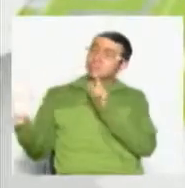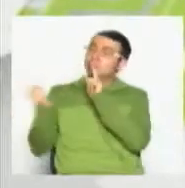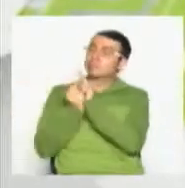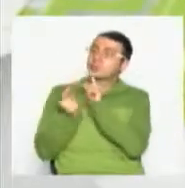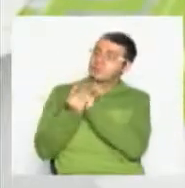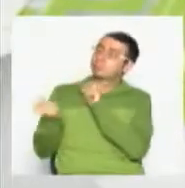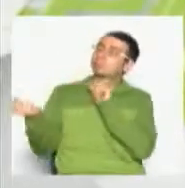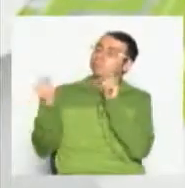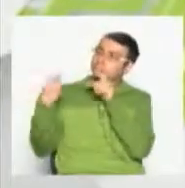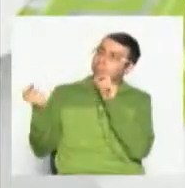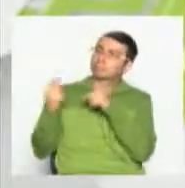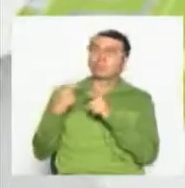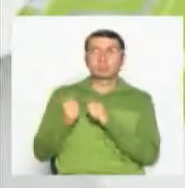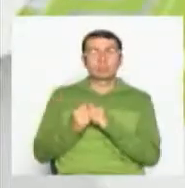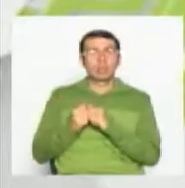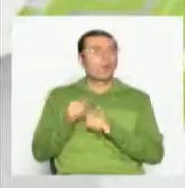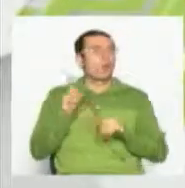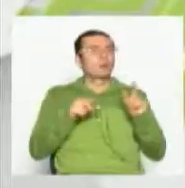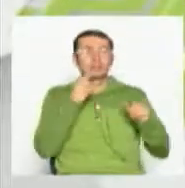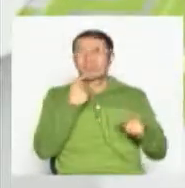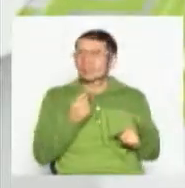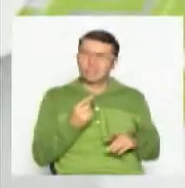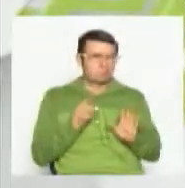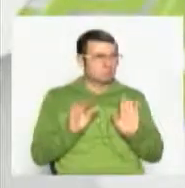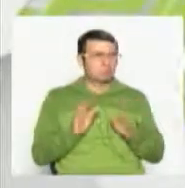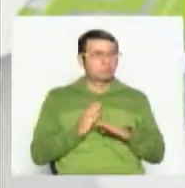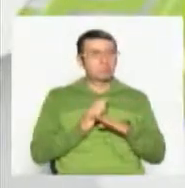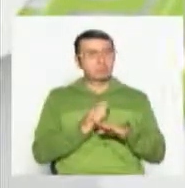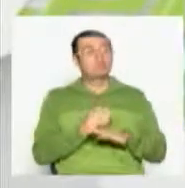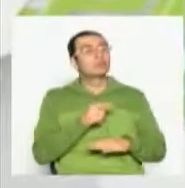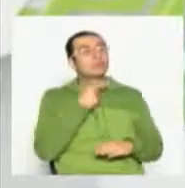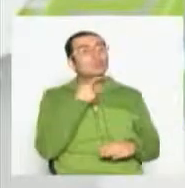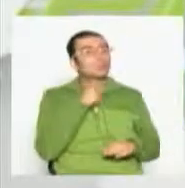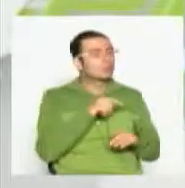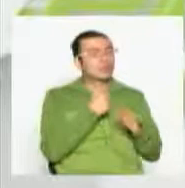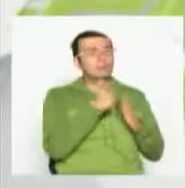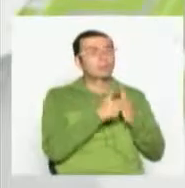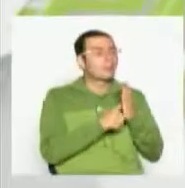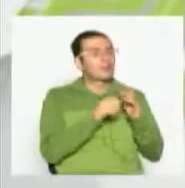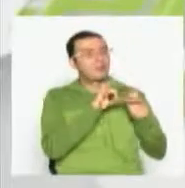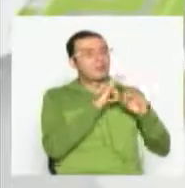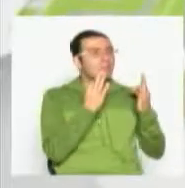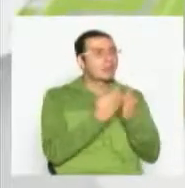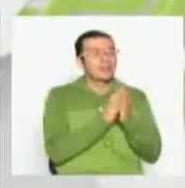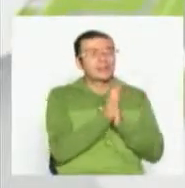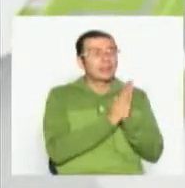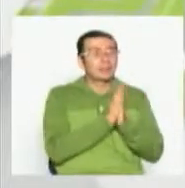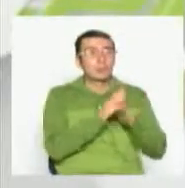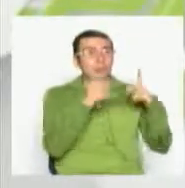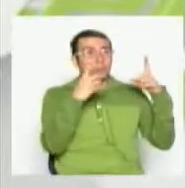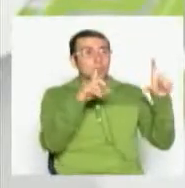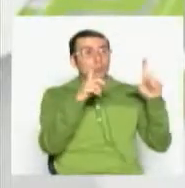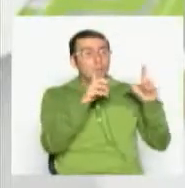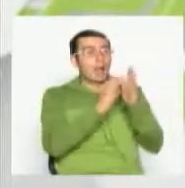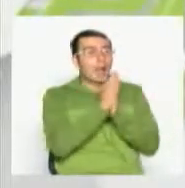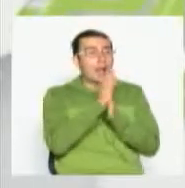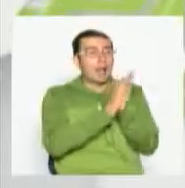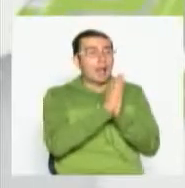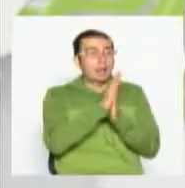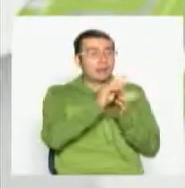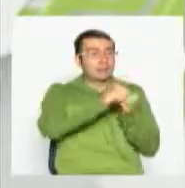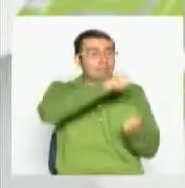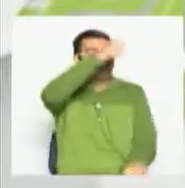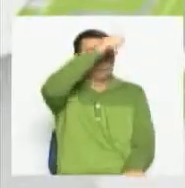personas. Otros dirán, me gustan los programas de variedad, familiares, películas infantiles,